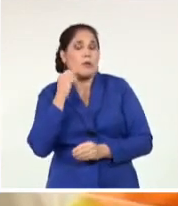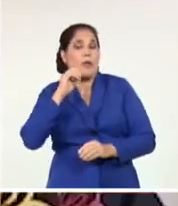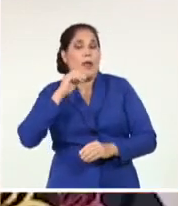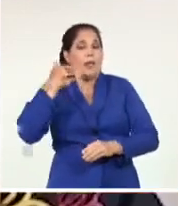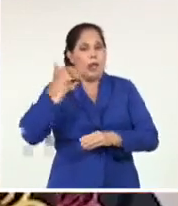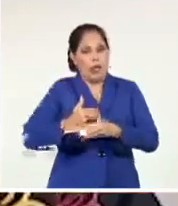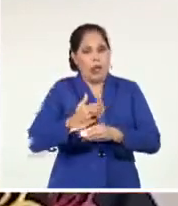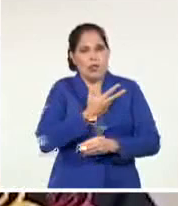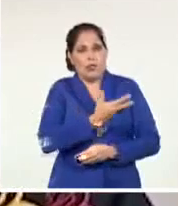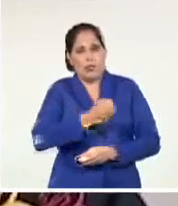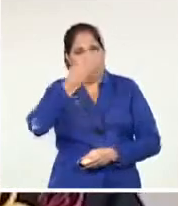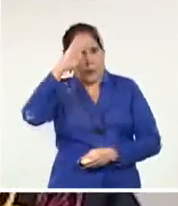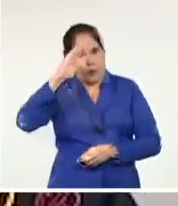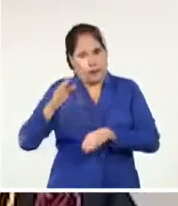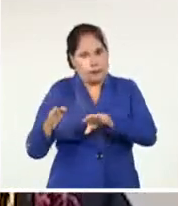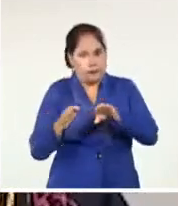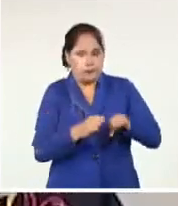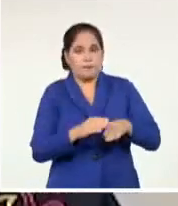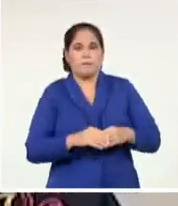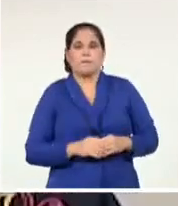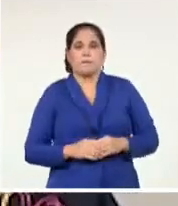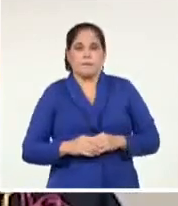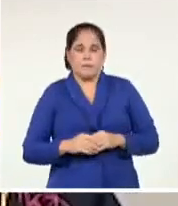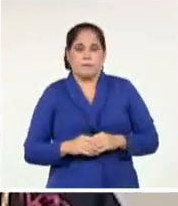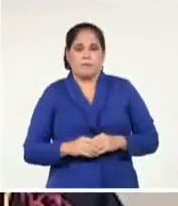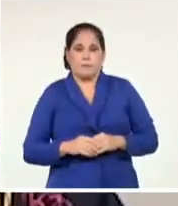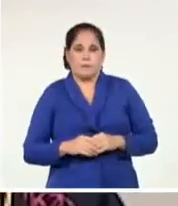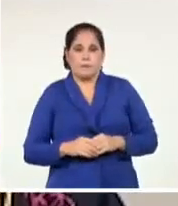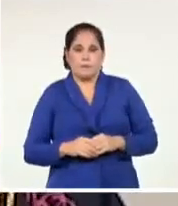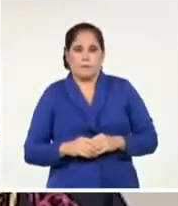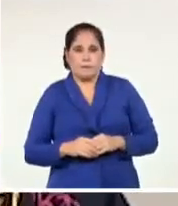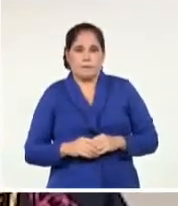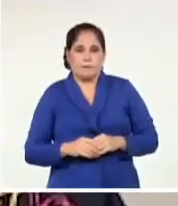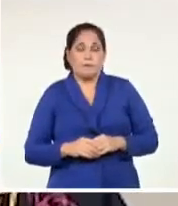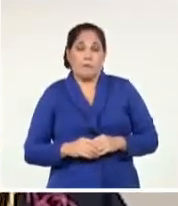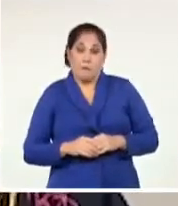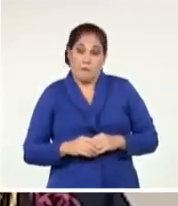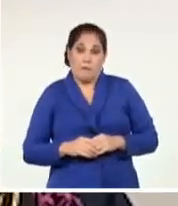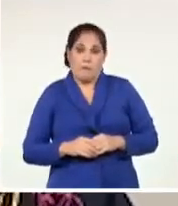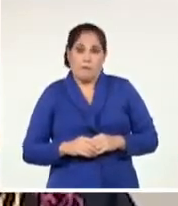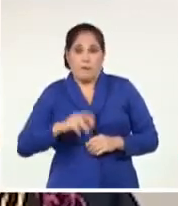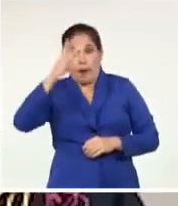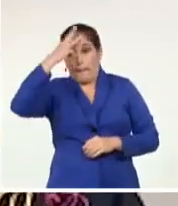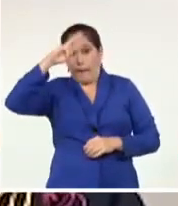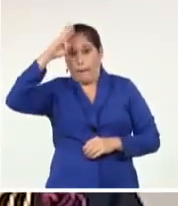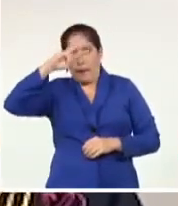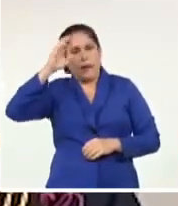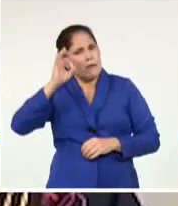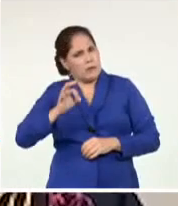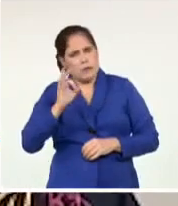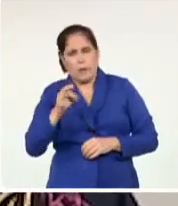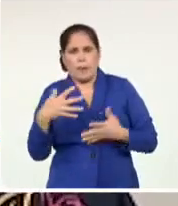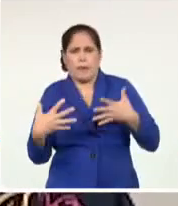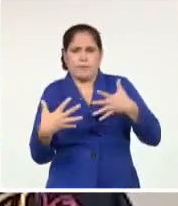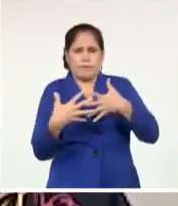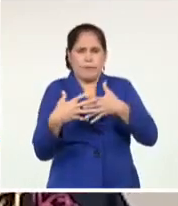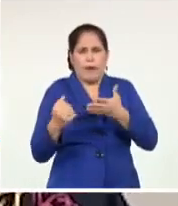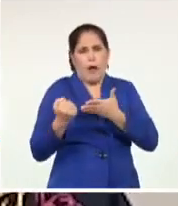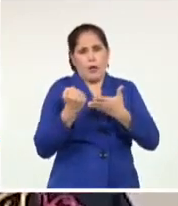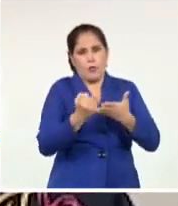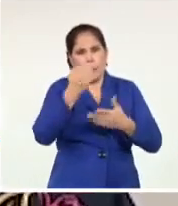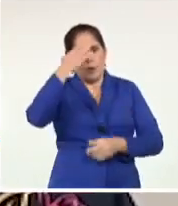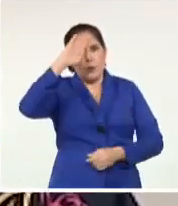que sufrir Cuba. Que ha sido una posición invariable de México en relación al